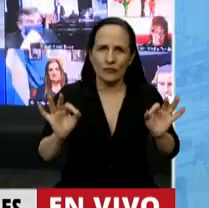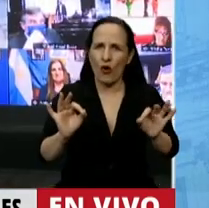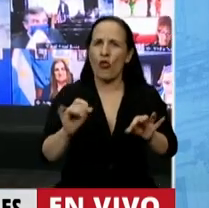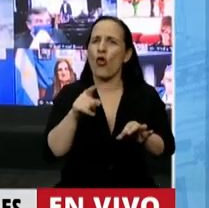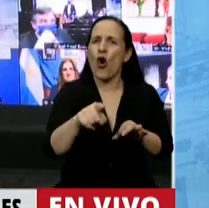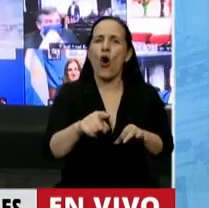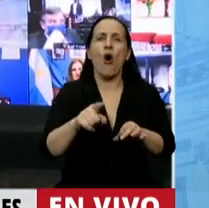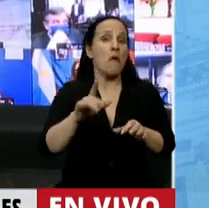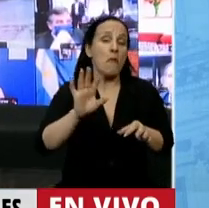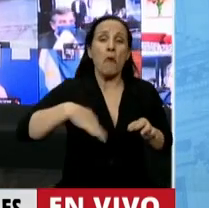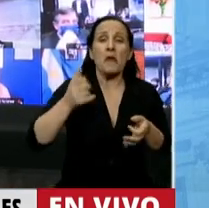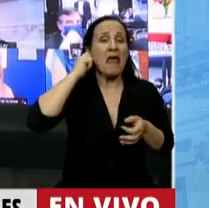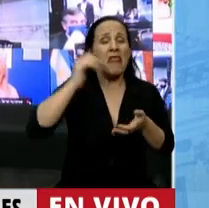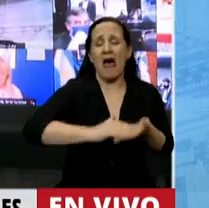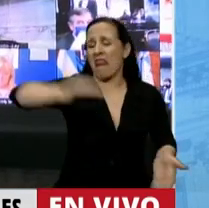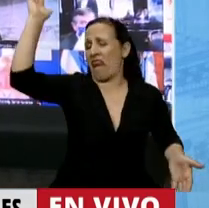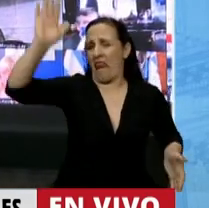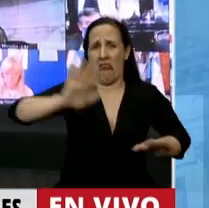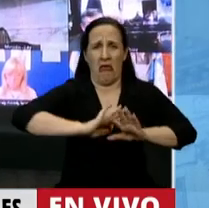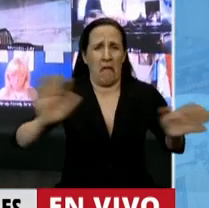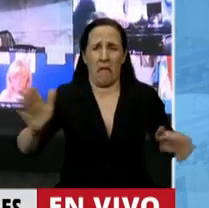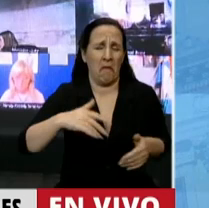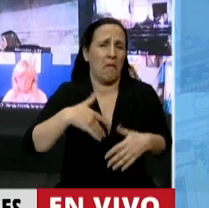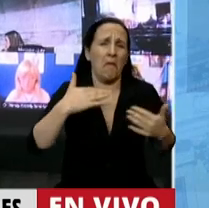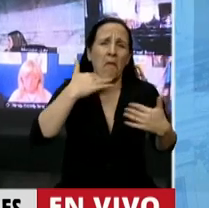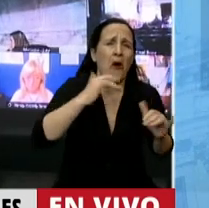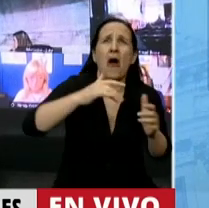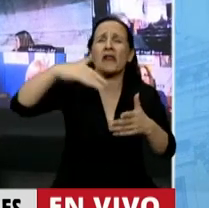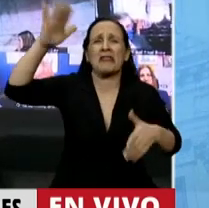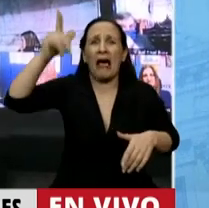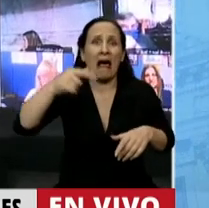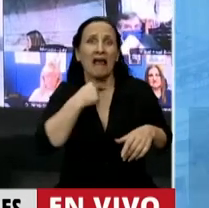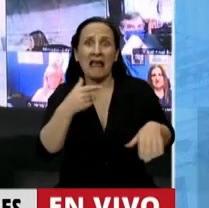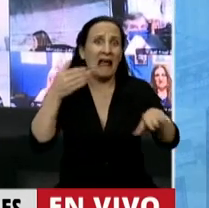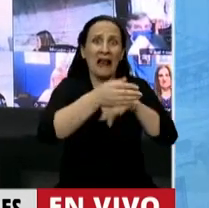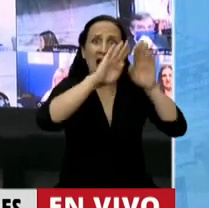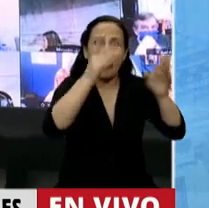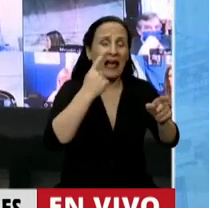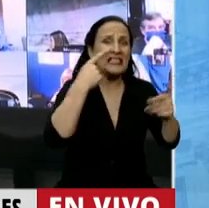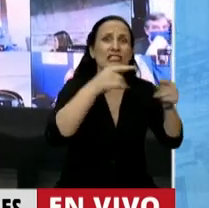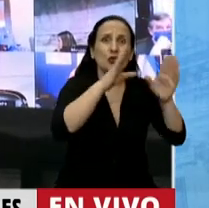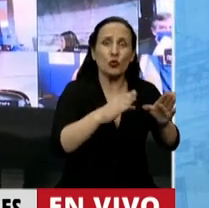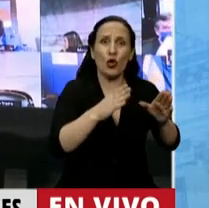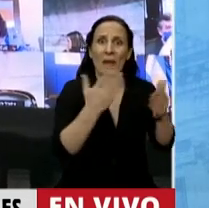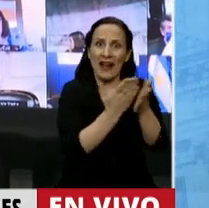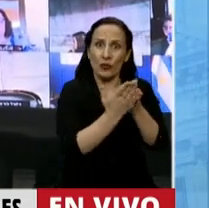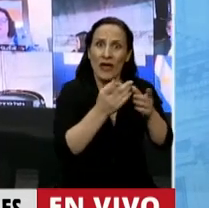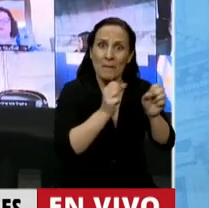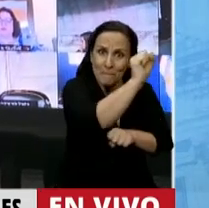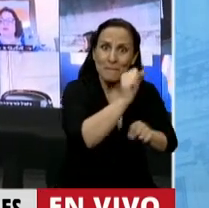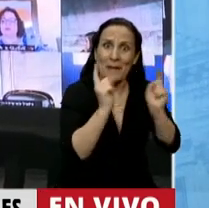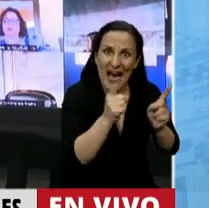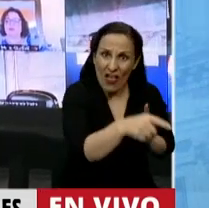momento de la vida que sea, deciden ingresar a un instituto de formación docente para